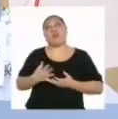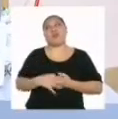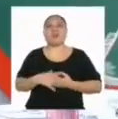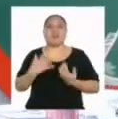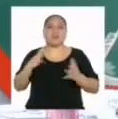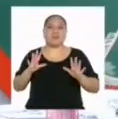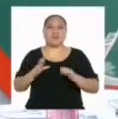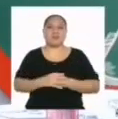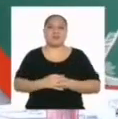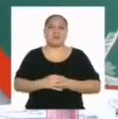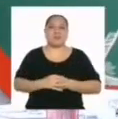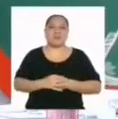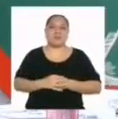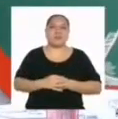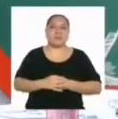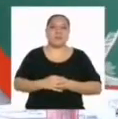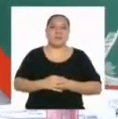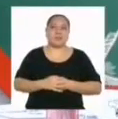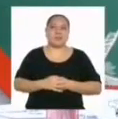bien!